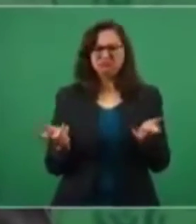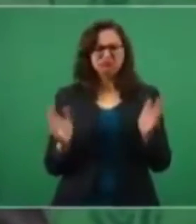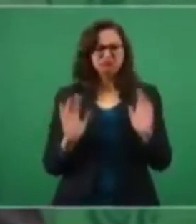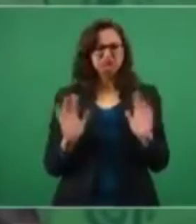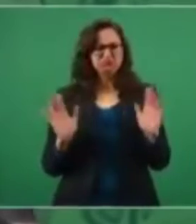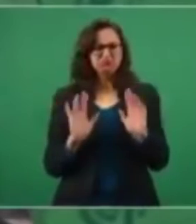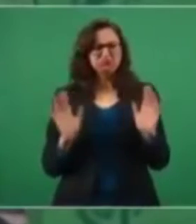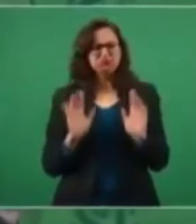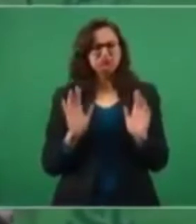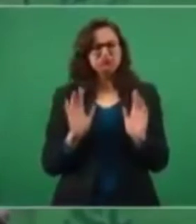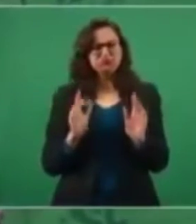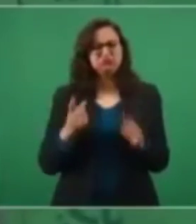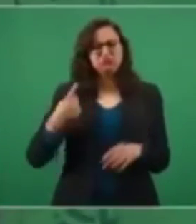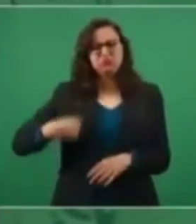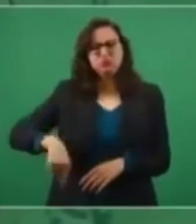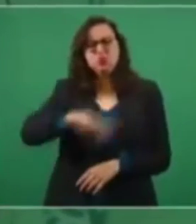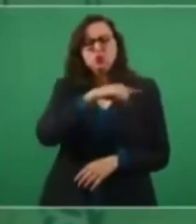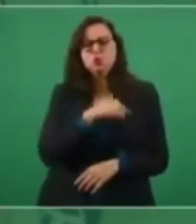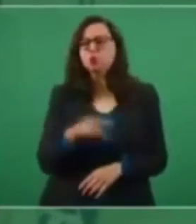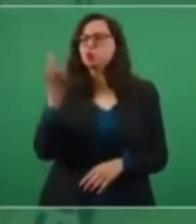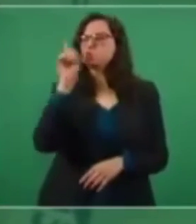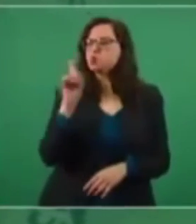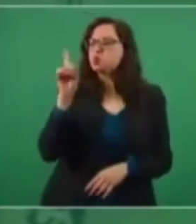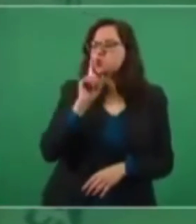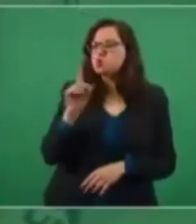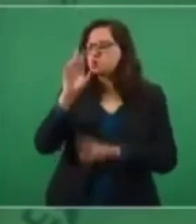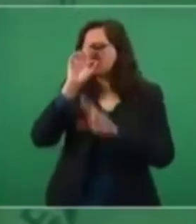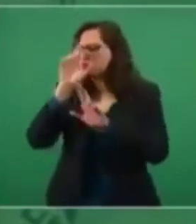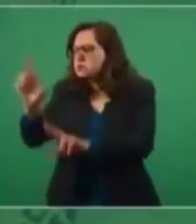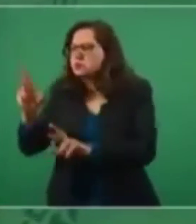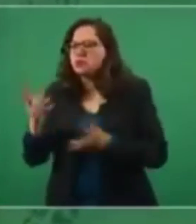las mujeres, de todos los seres humanos.